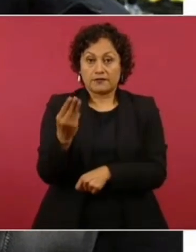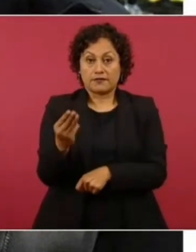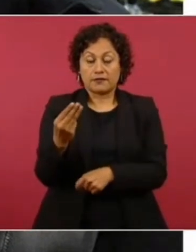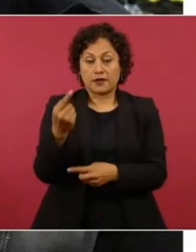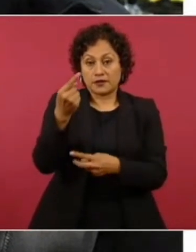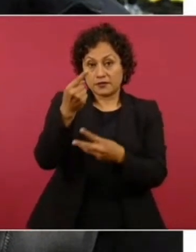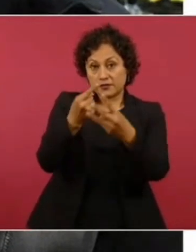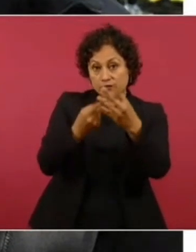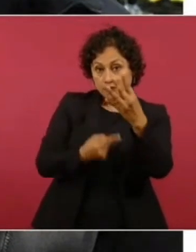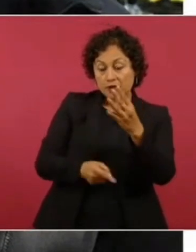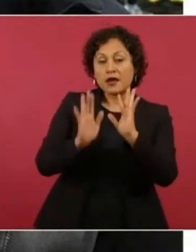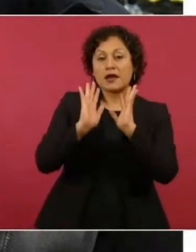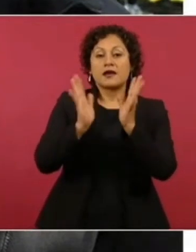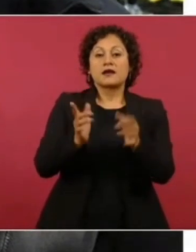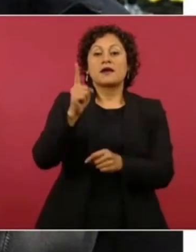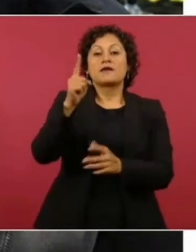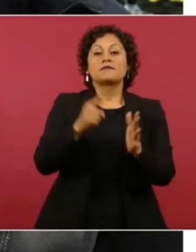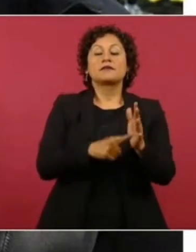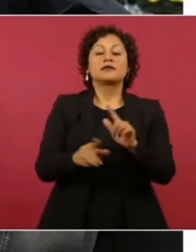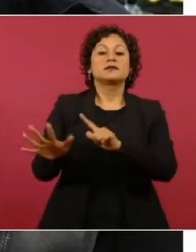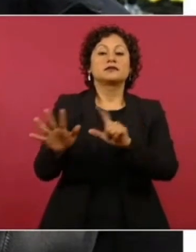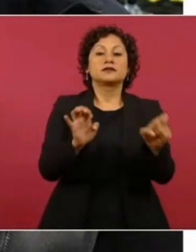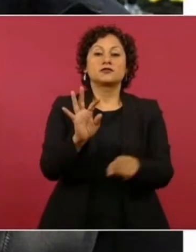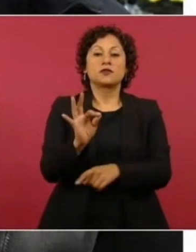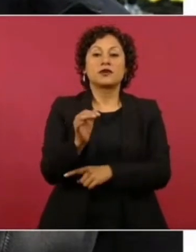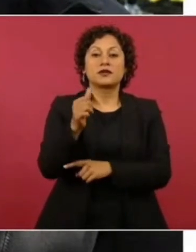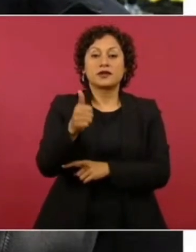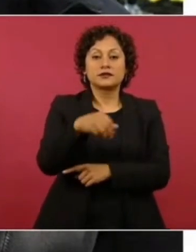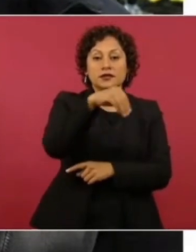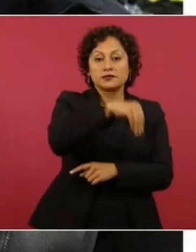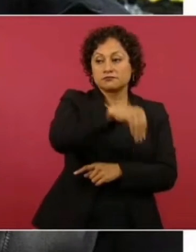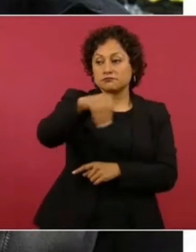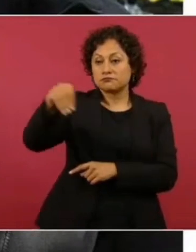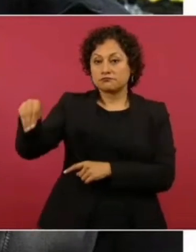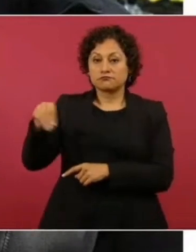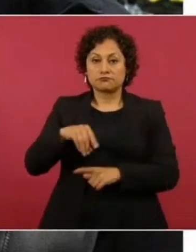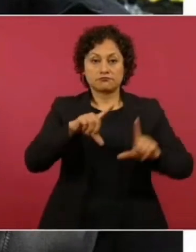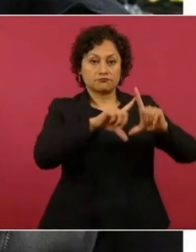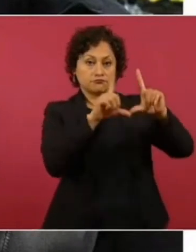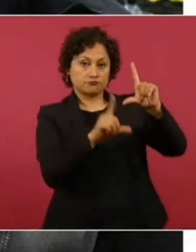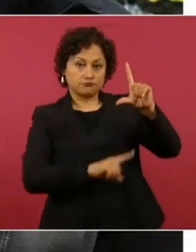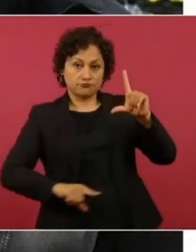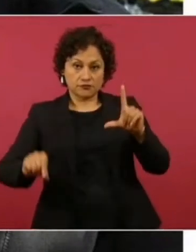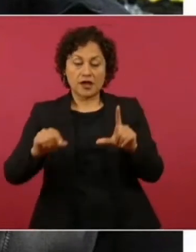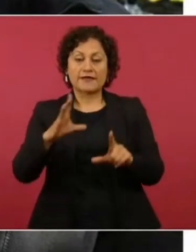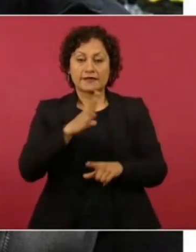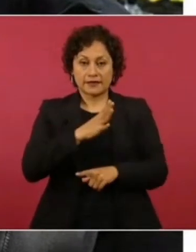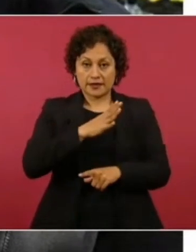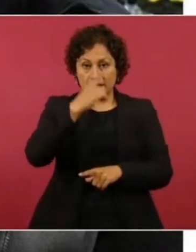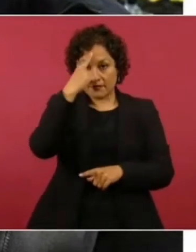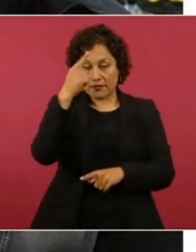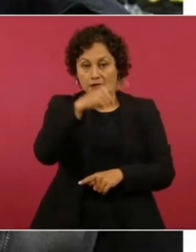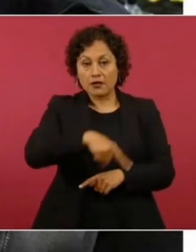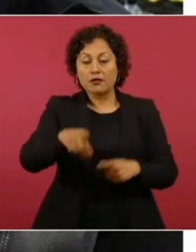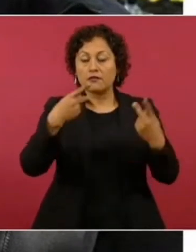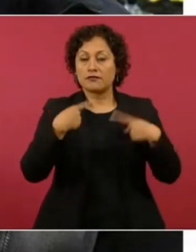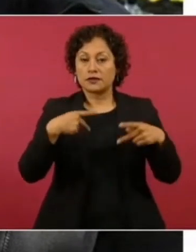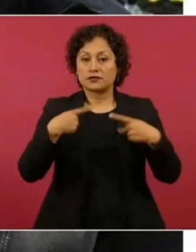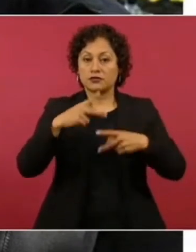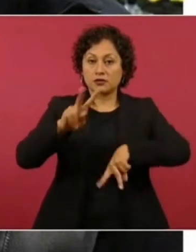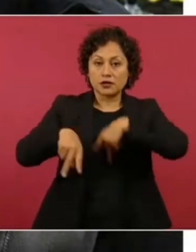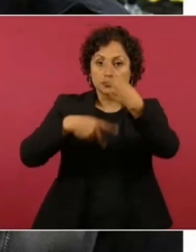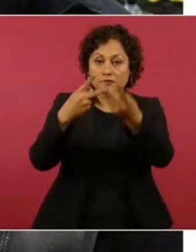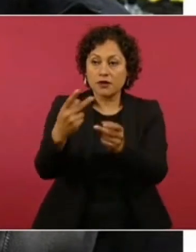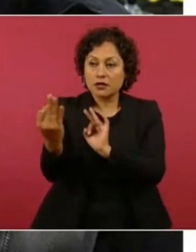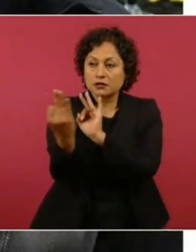colocado 1,746 módulos en todo el país para que las personas tengan de